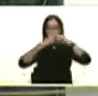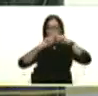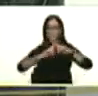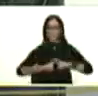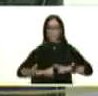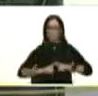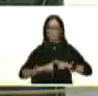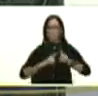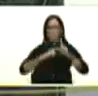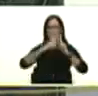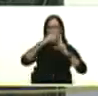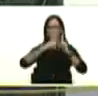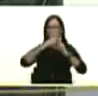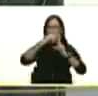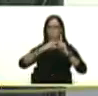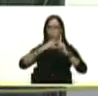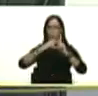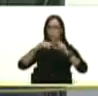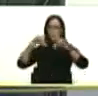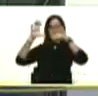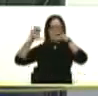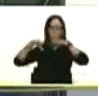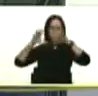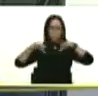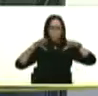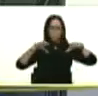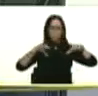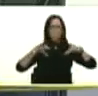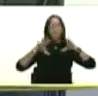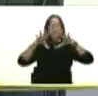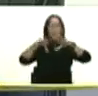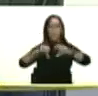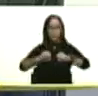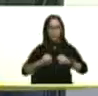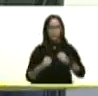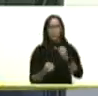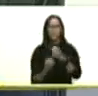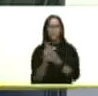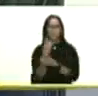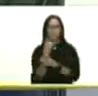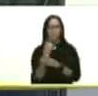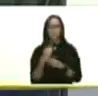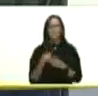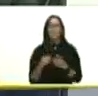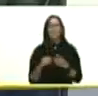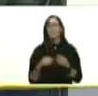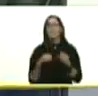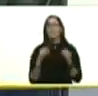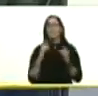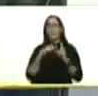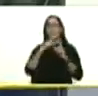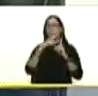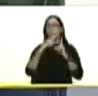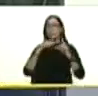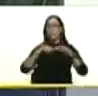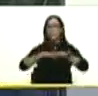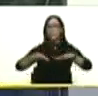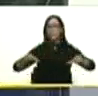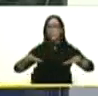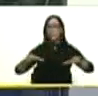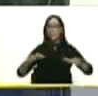precipitación cobertura de vegetación temperatura del suelo y la humedad